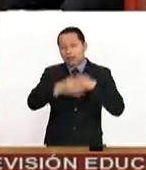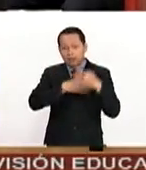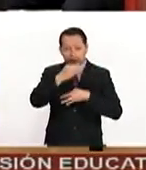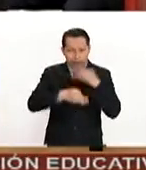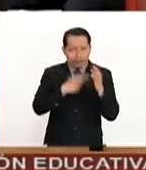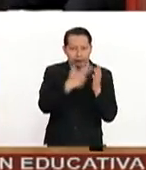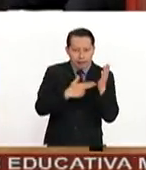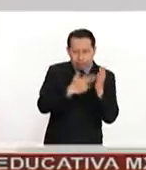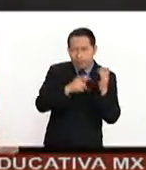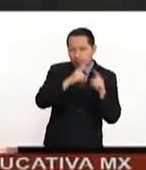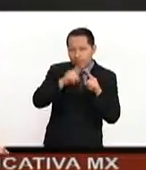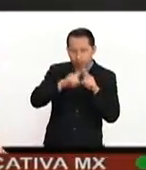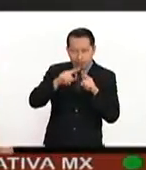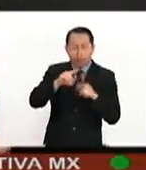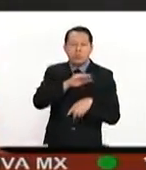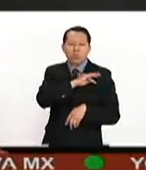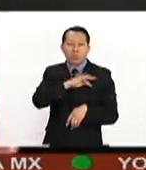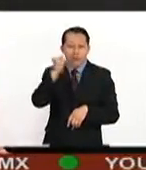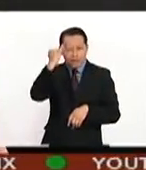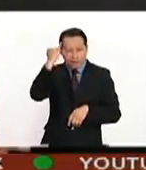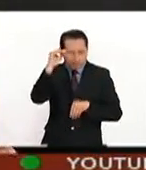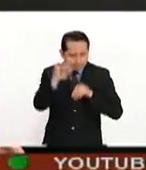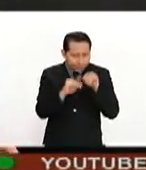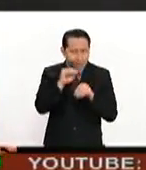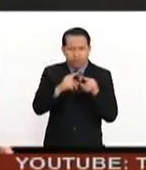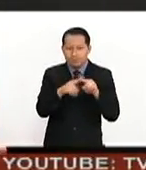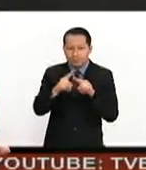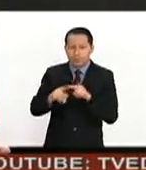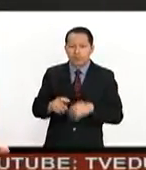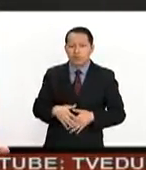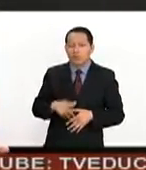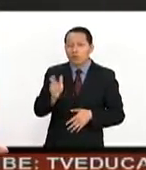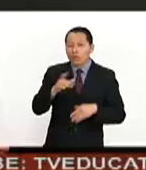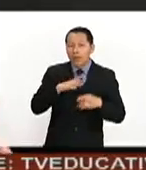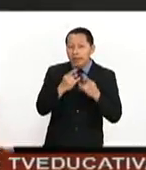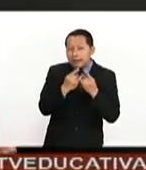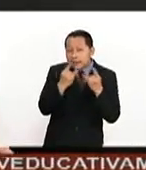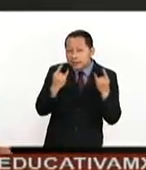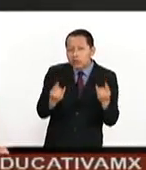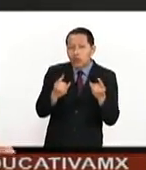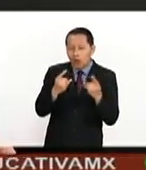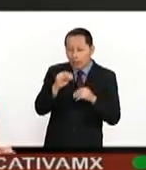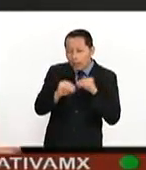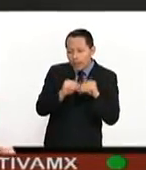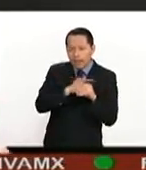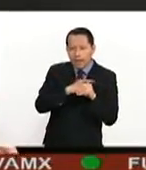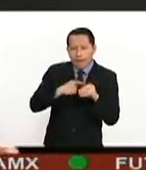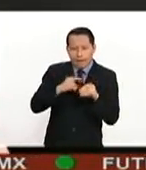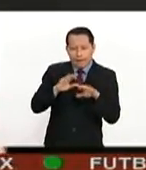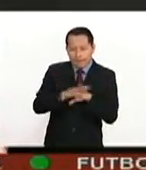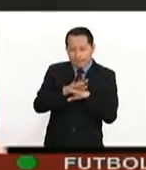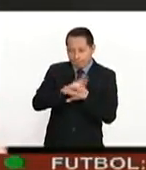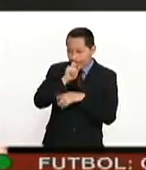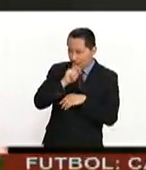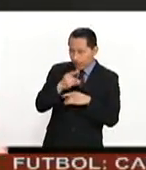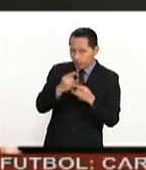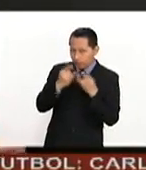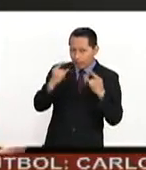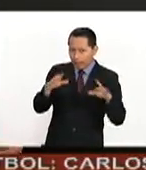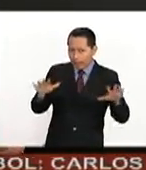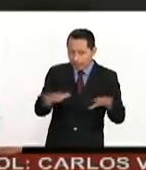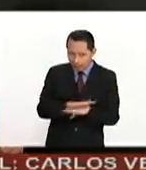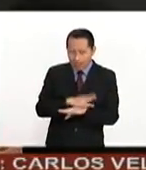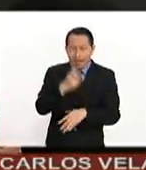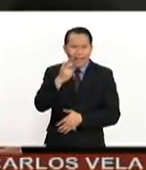talleres El Poder de las Ideas Animadas. Tú cuando cuentas una historia eres capaz también de cambiar tu propia historia. Entonces